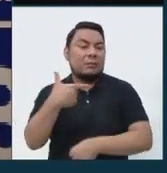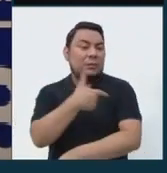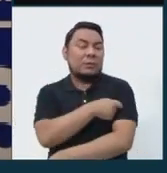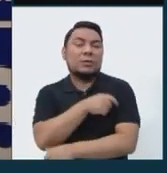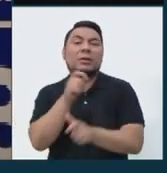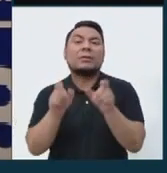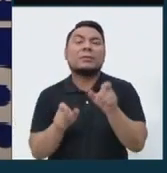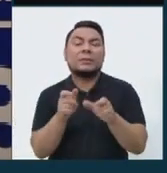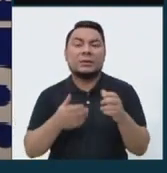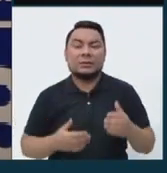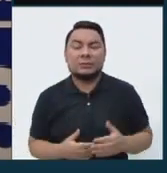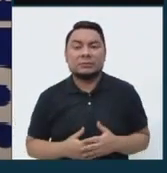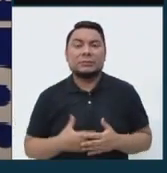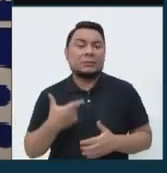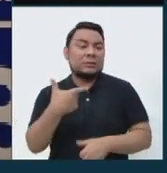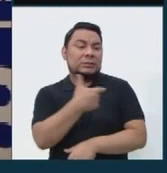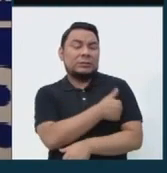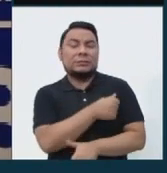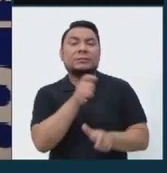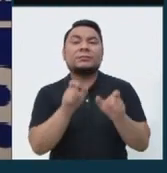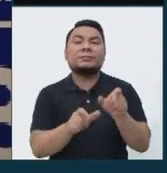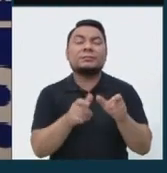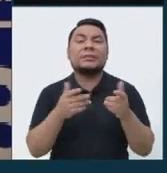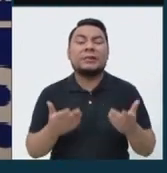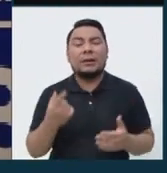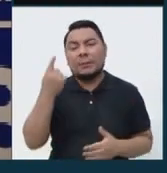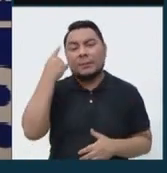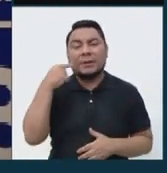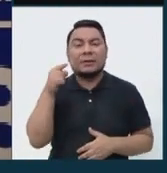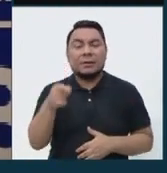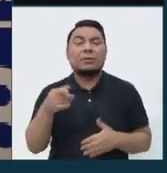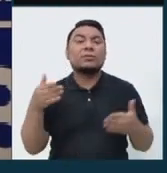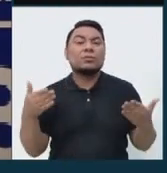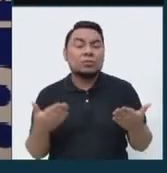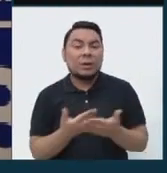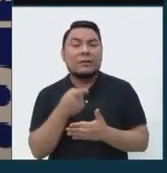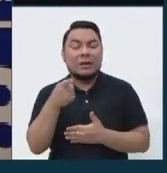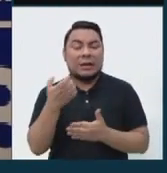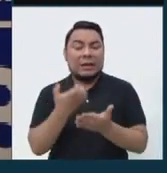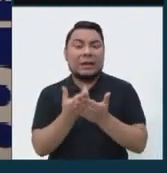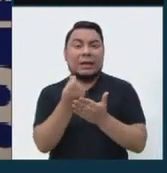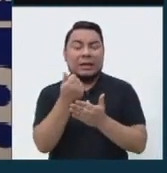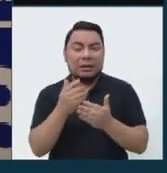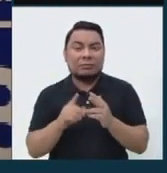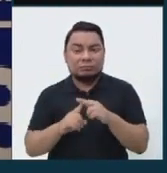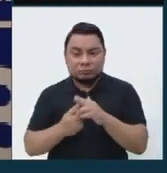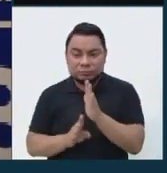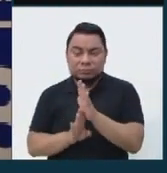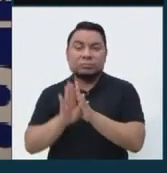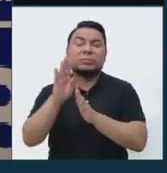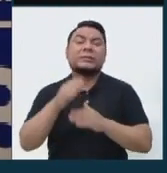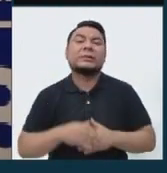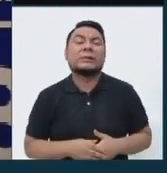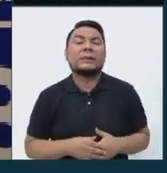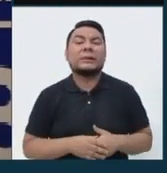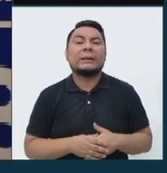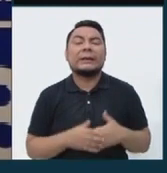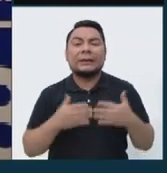gente. Vacunar a la gente para que nuevamente la economía se reactive. Las